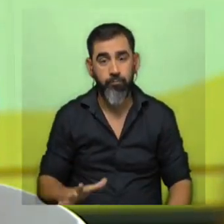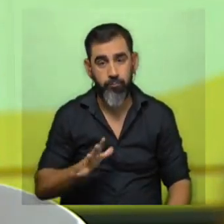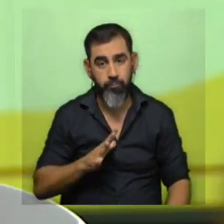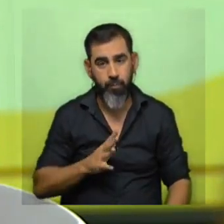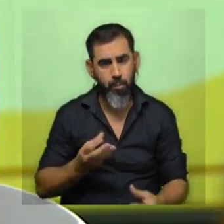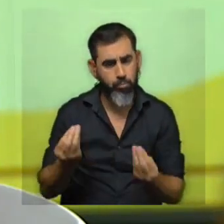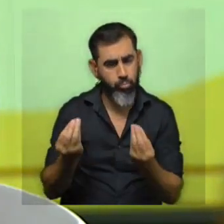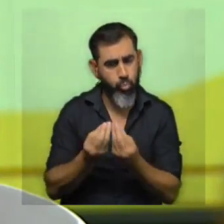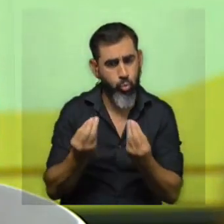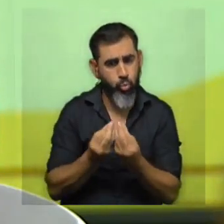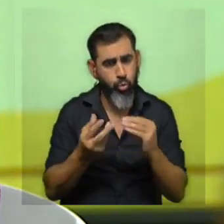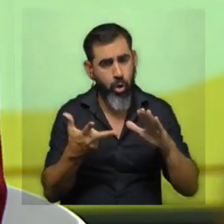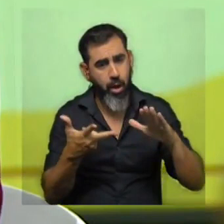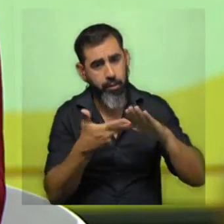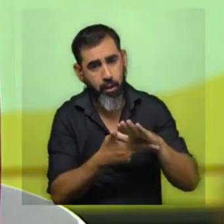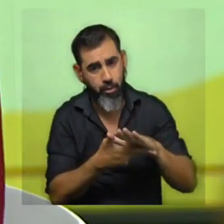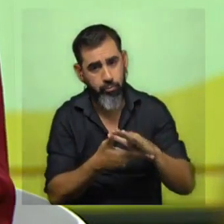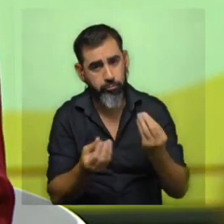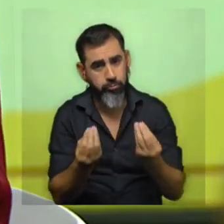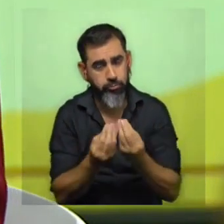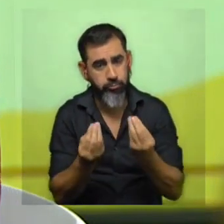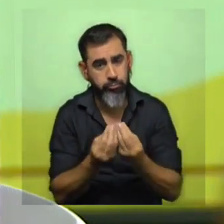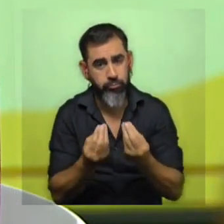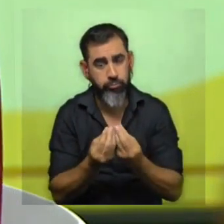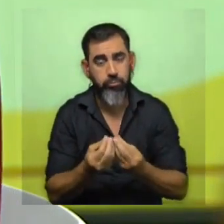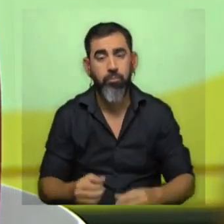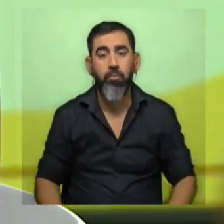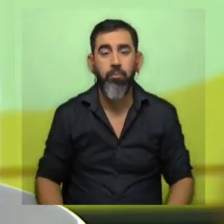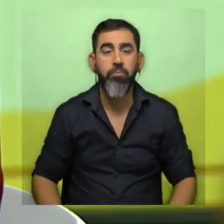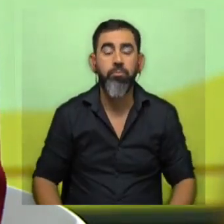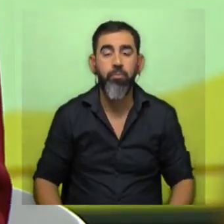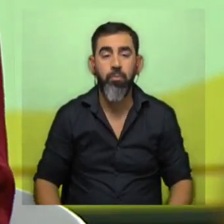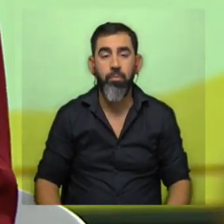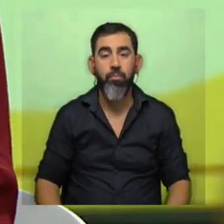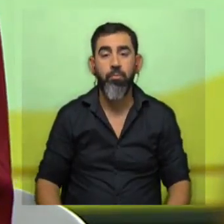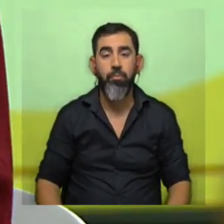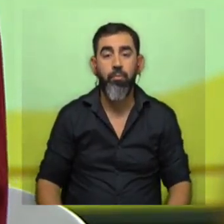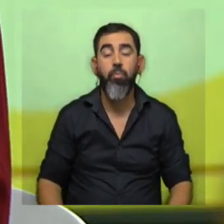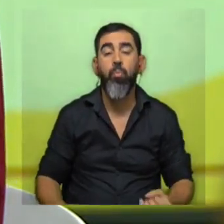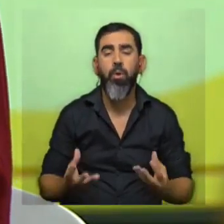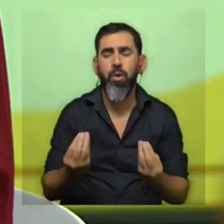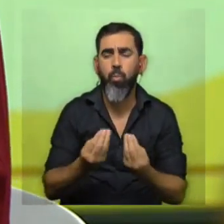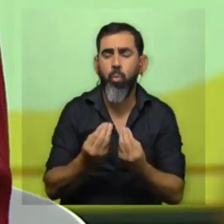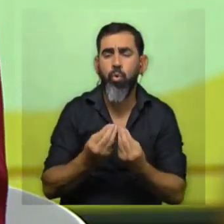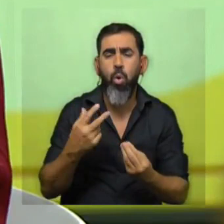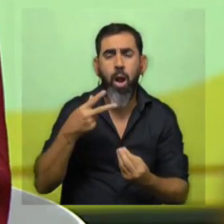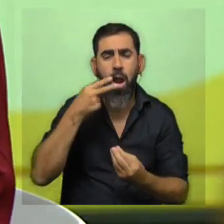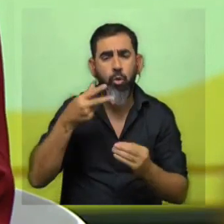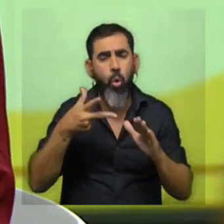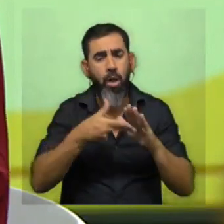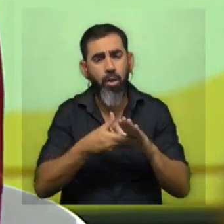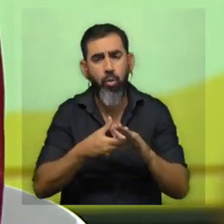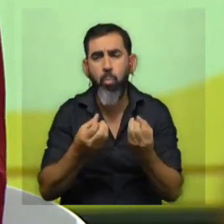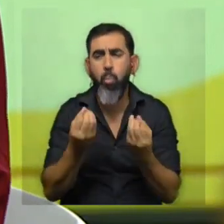tasa de animales castrados muy alta en extremo alta porque si tenemos tantos gatos castrados tenemos esta